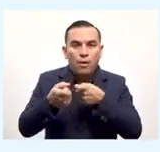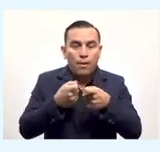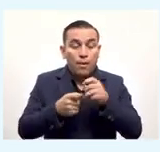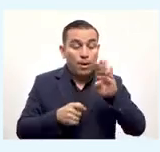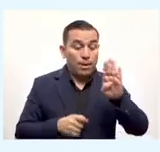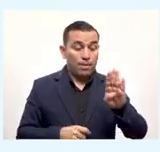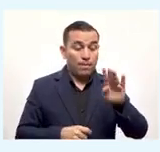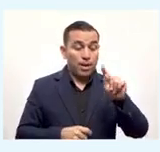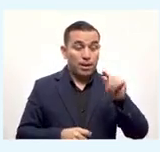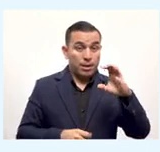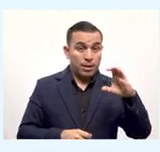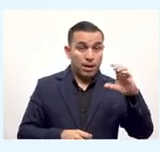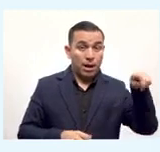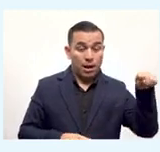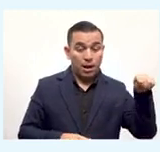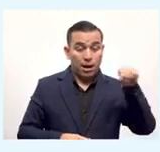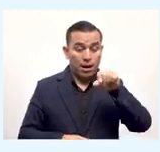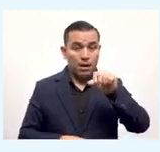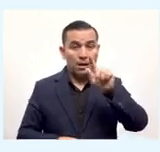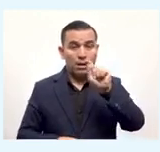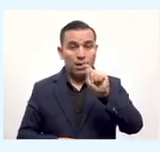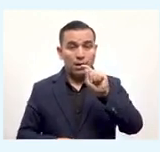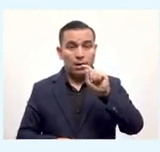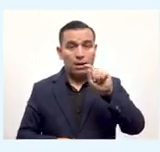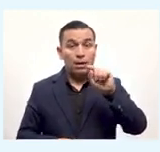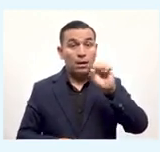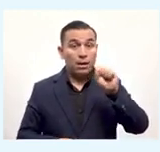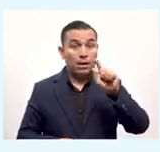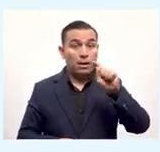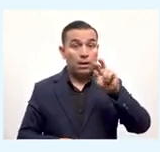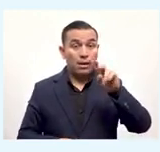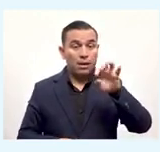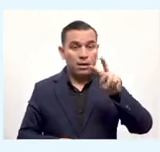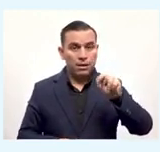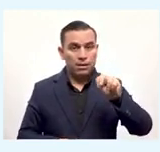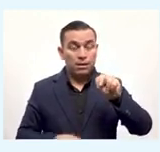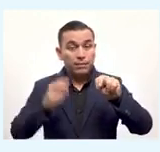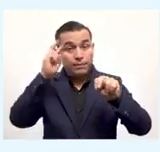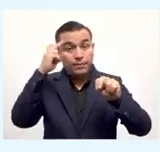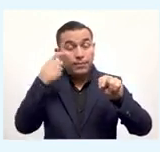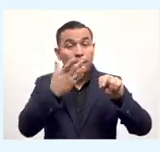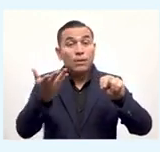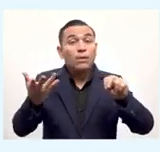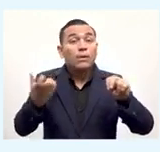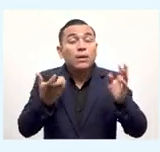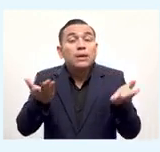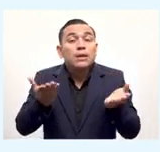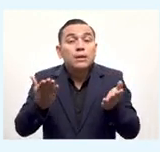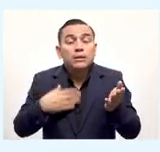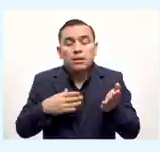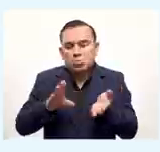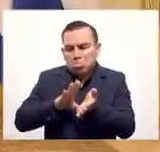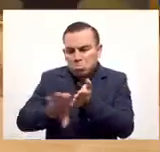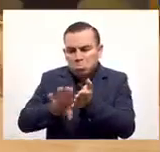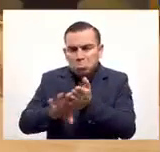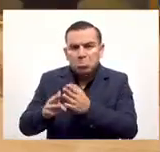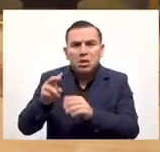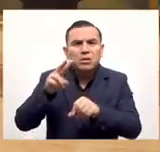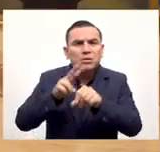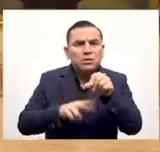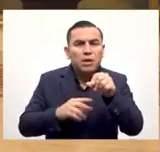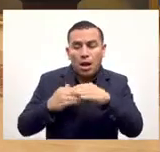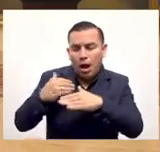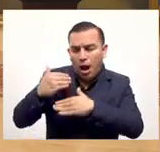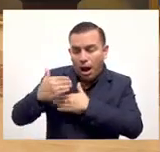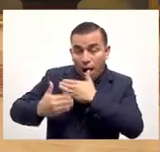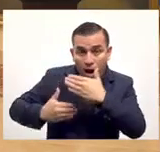trajo Steve se convirtieron en dólares para un montón de gente porque uno recibe los dólares y va donde el otro y gasta esos dólares y así sucesivamente